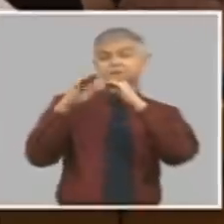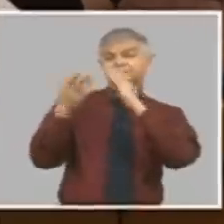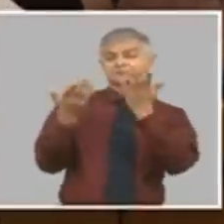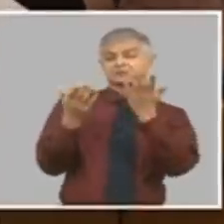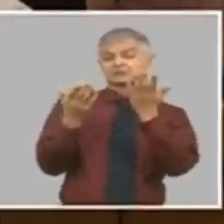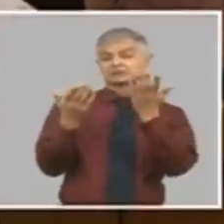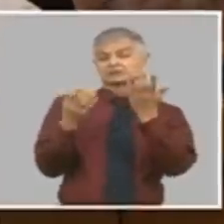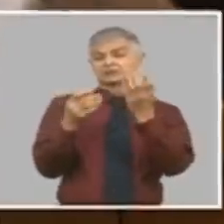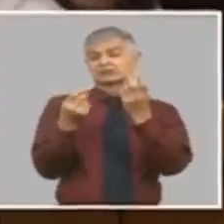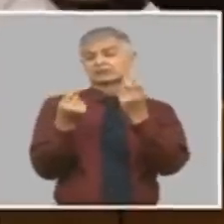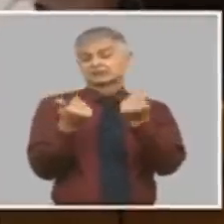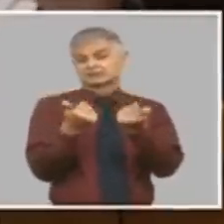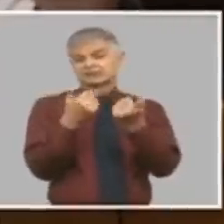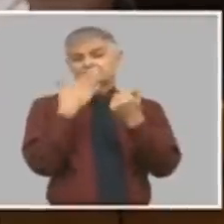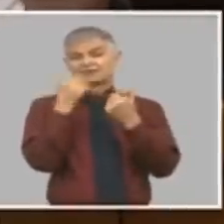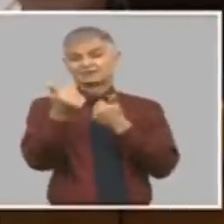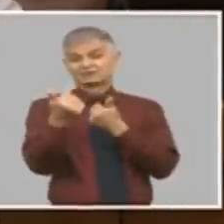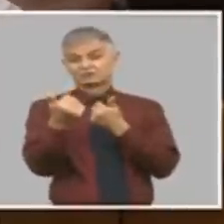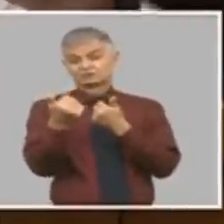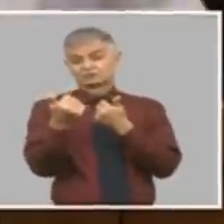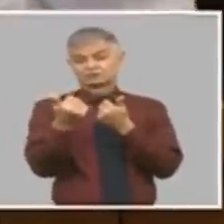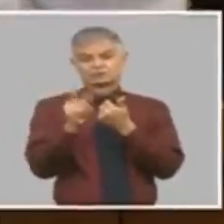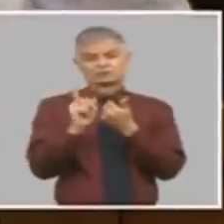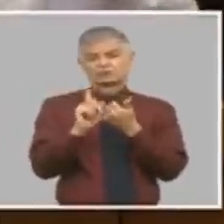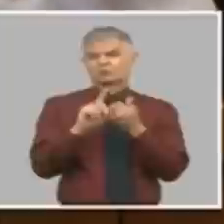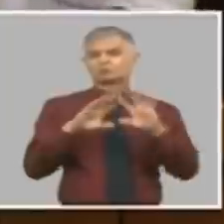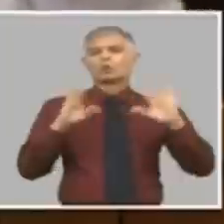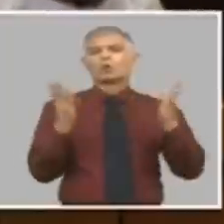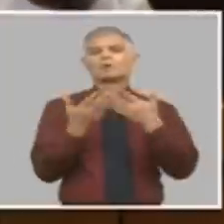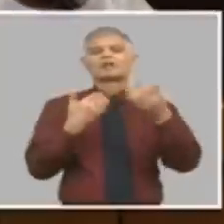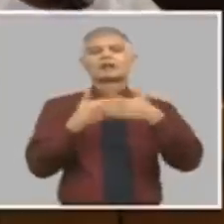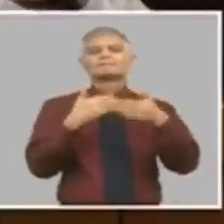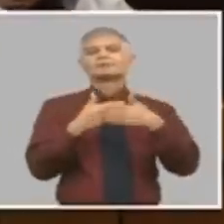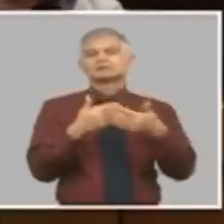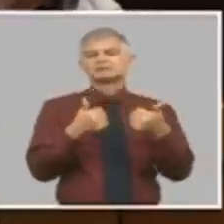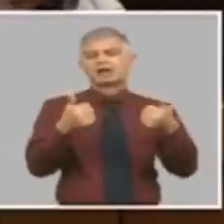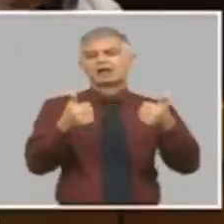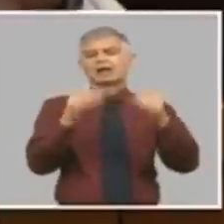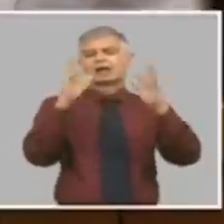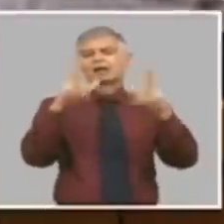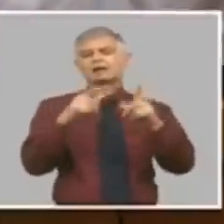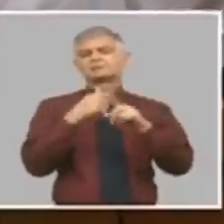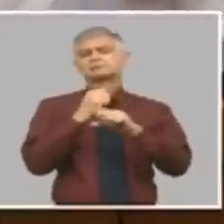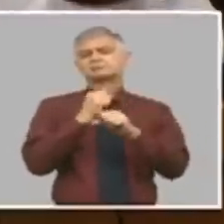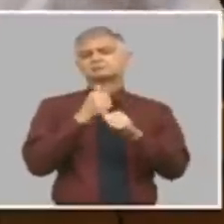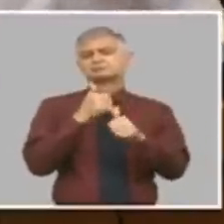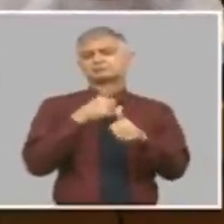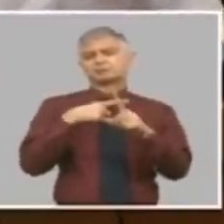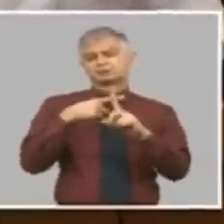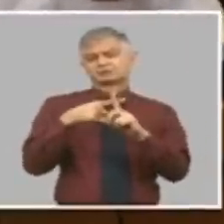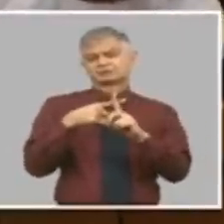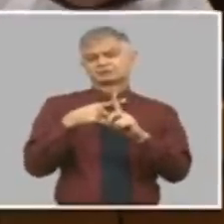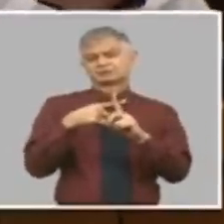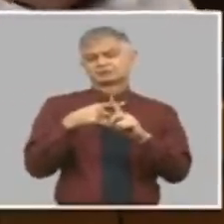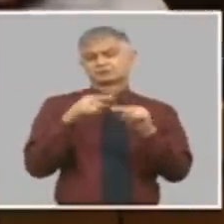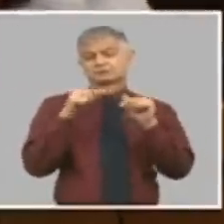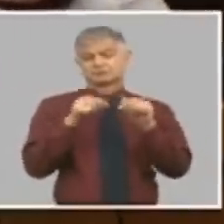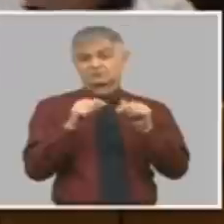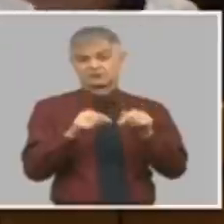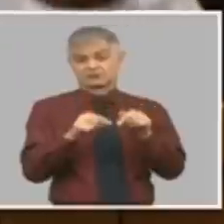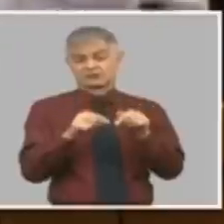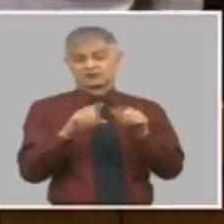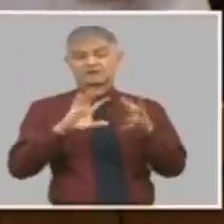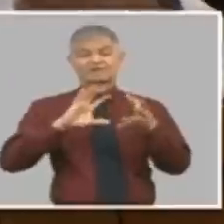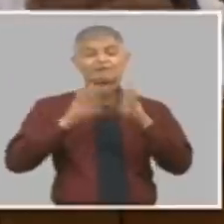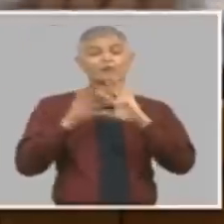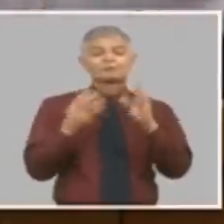rentables todo lo contrario entre más grandes son los costos si usted lo que pone un margen más grande la utilidad es un método